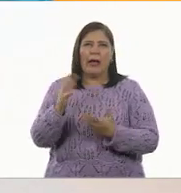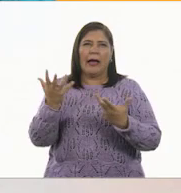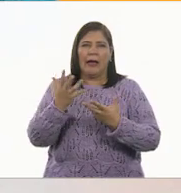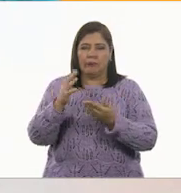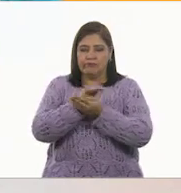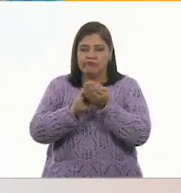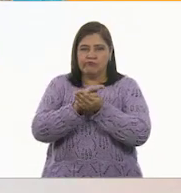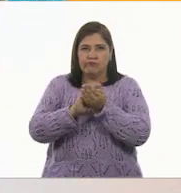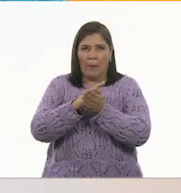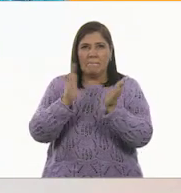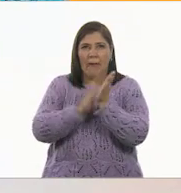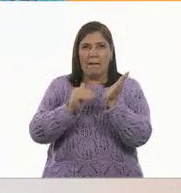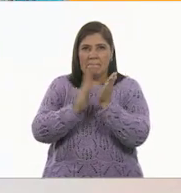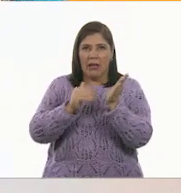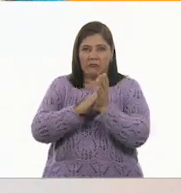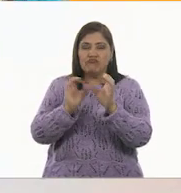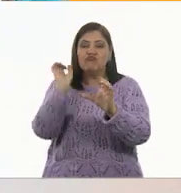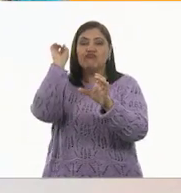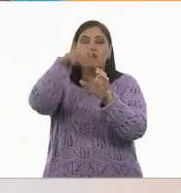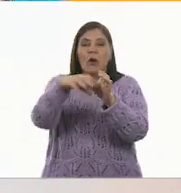Tres bolitas va ser el reto. Tres. ¿Te parece?